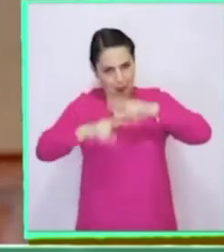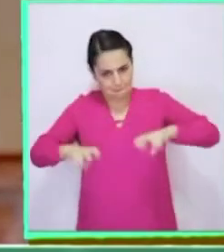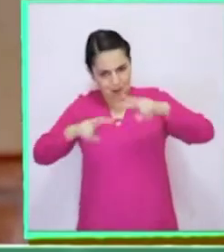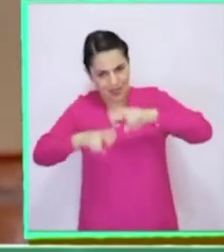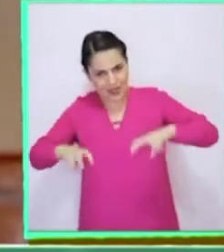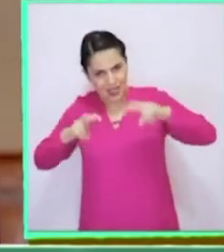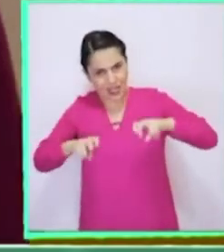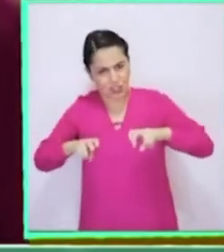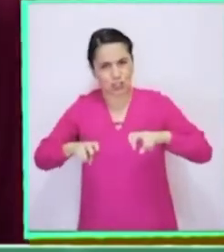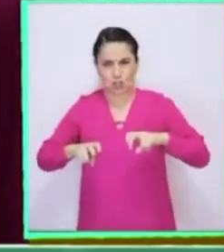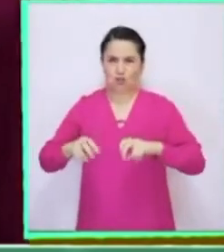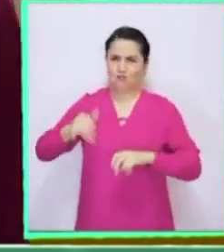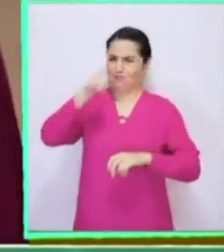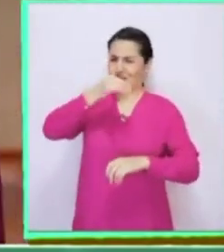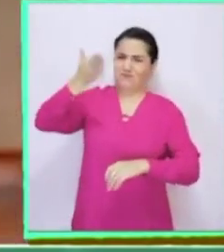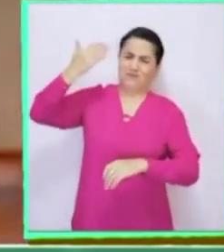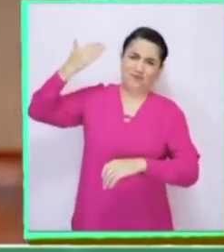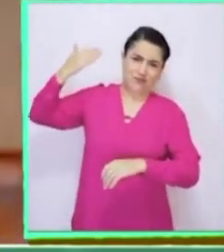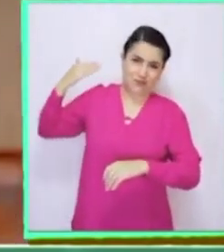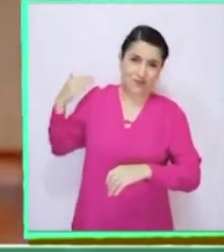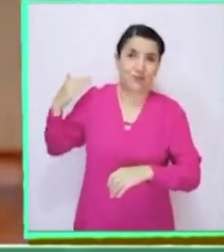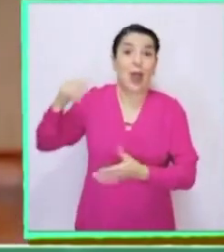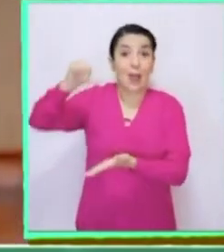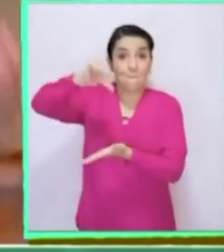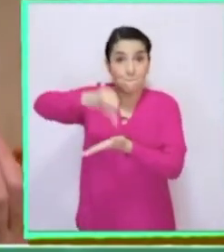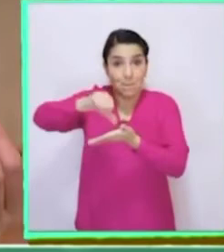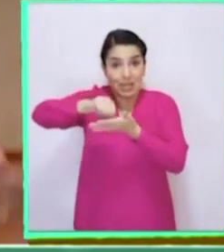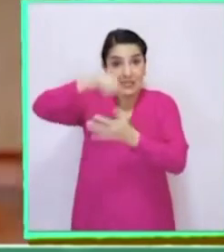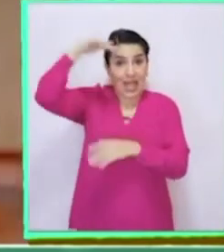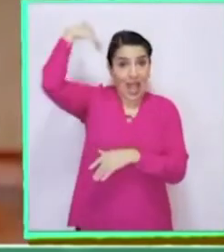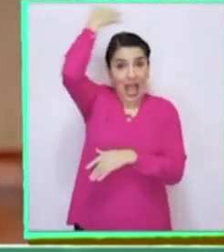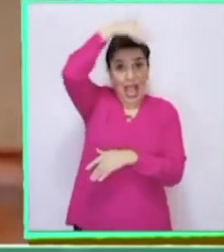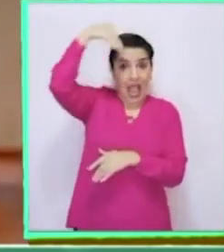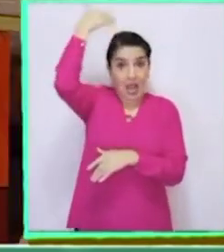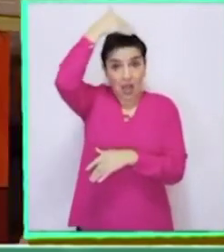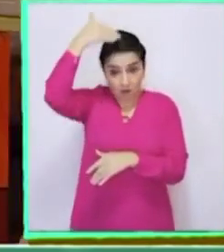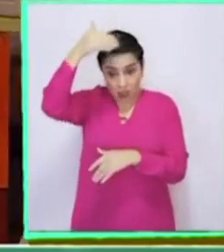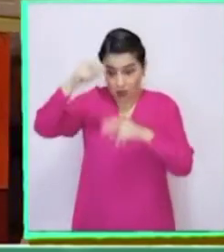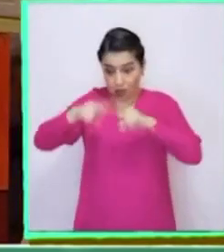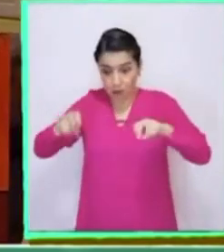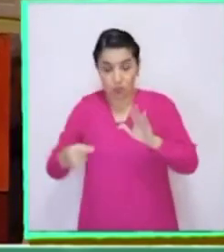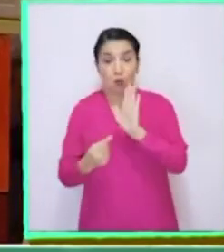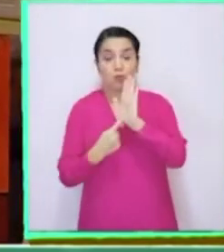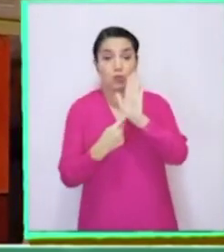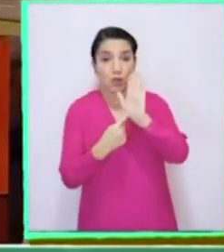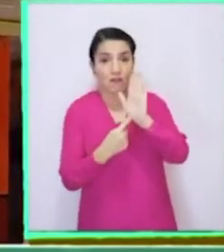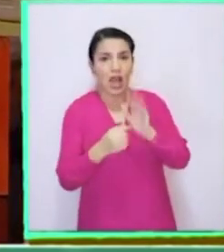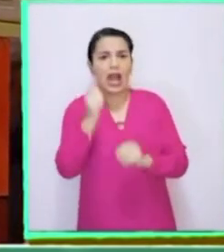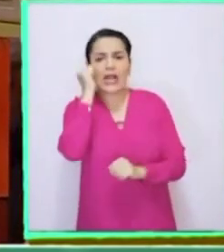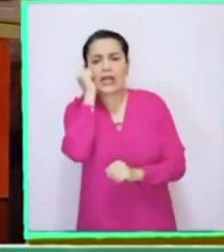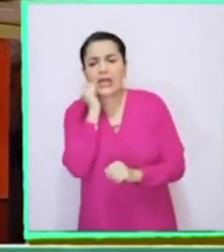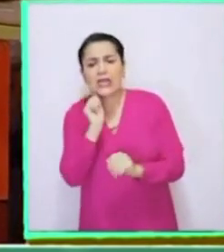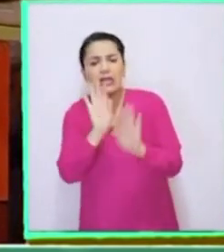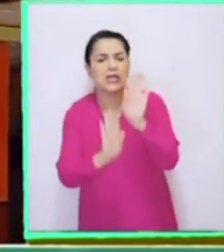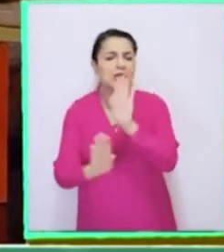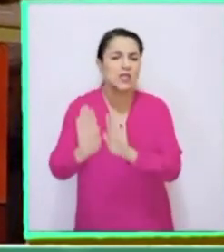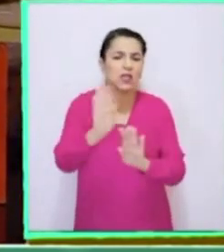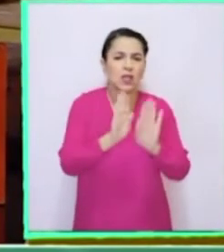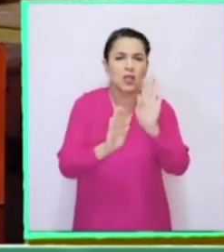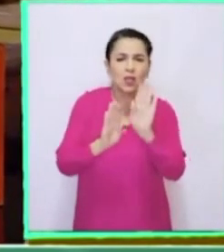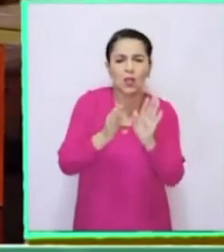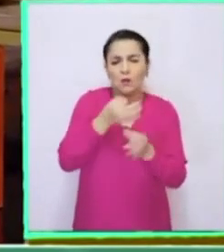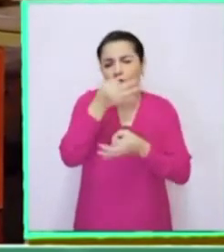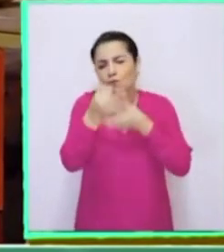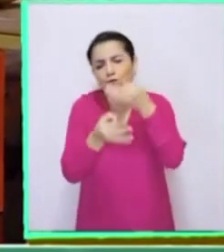que se hizo hace un tiempo atrás en los Emiratos Árabes en el que se demostraba que cuando nosotros le hacíamos cariño a las plantas, le decíamos cosas